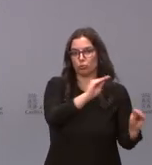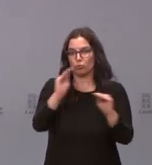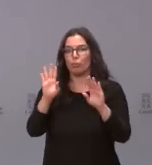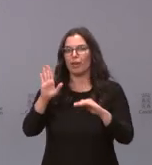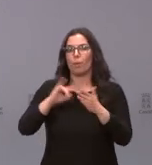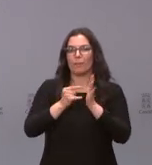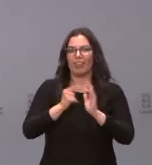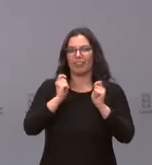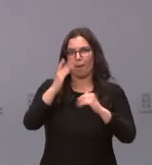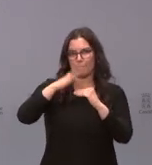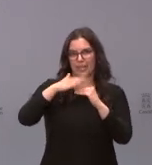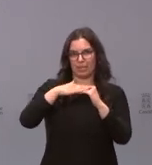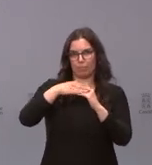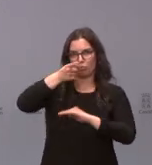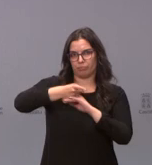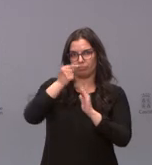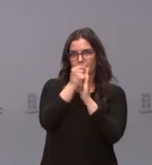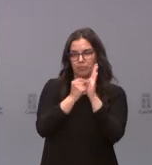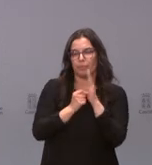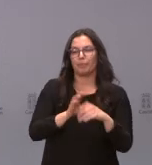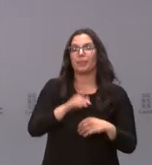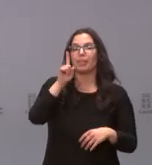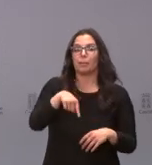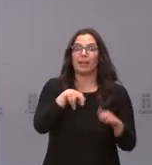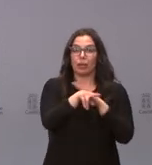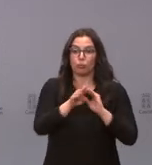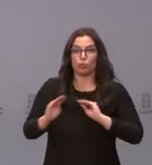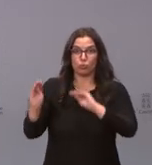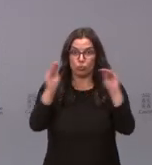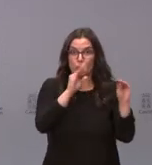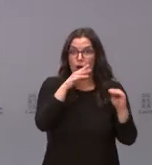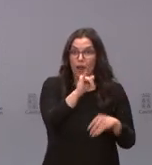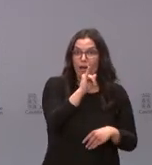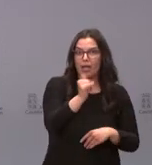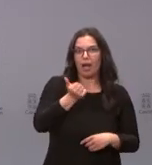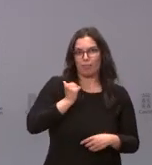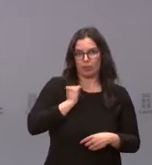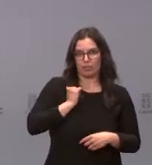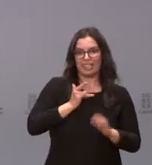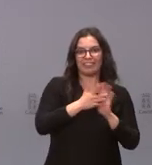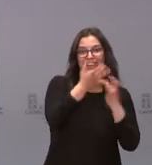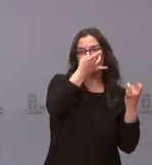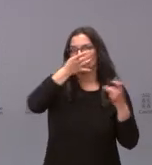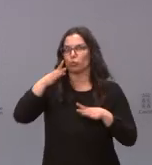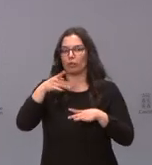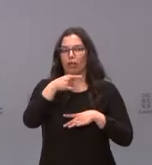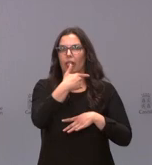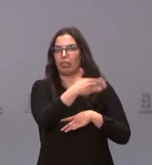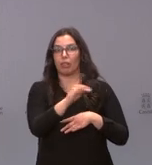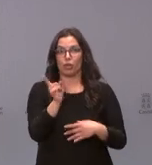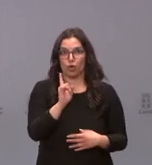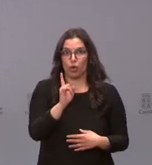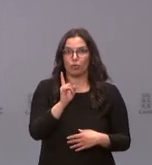sectorial. Recoge y aprovecha también los medios existentes actualmente, pero tampoco los instituye. Tienen que ser medios que permitan que la